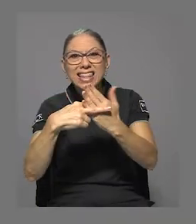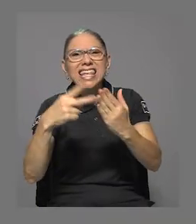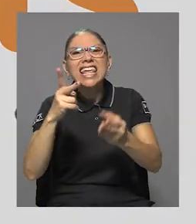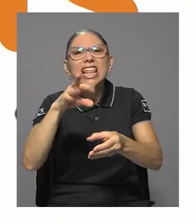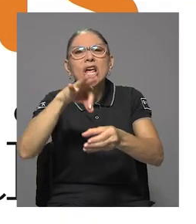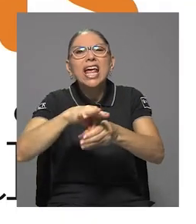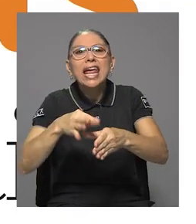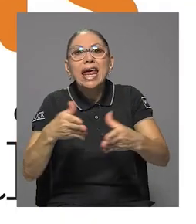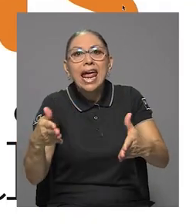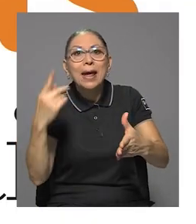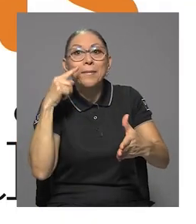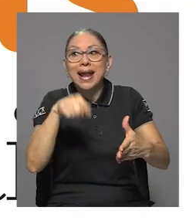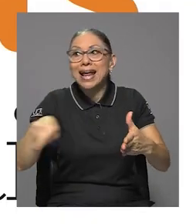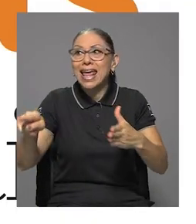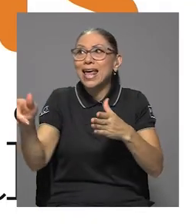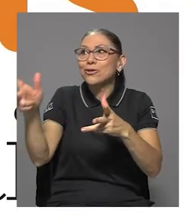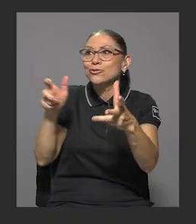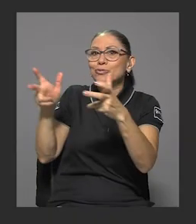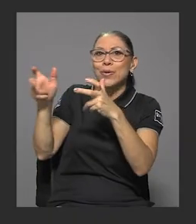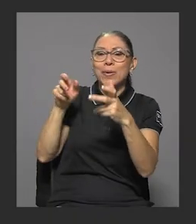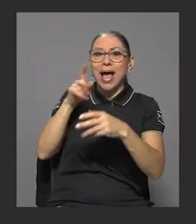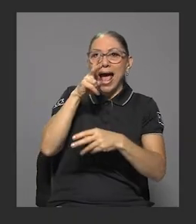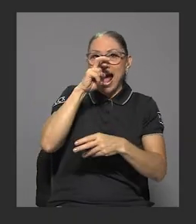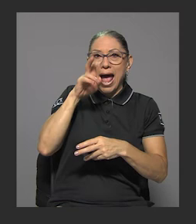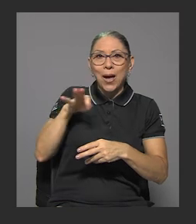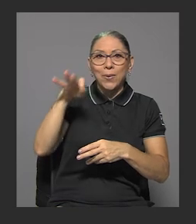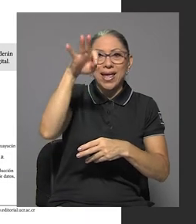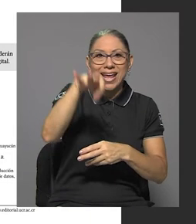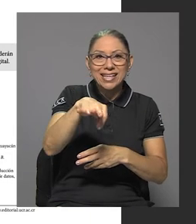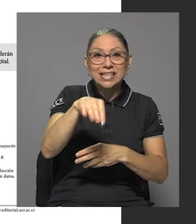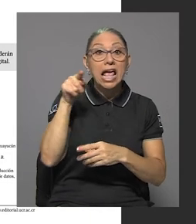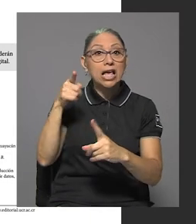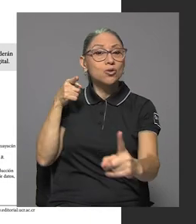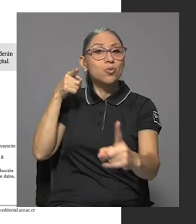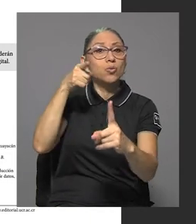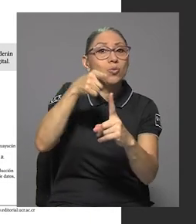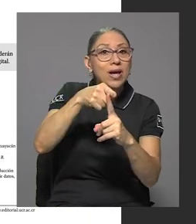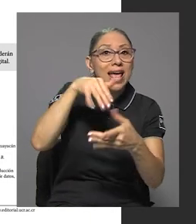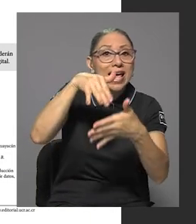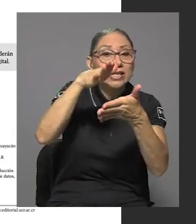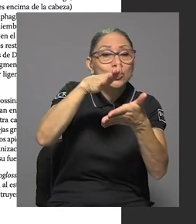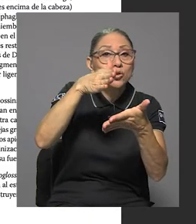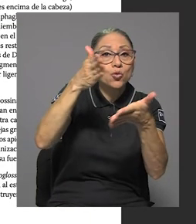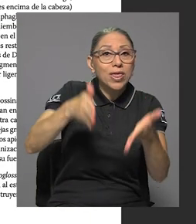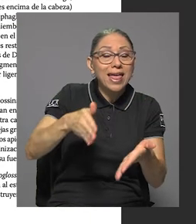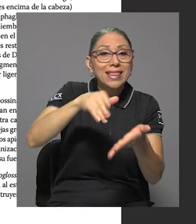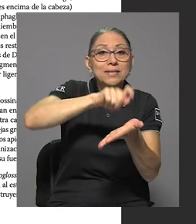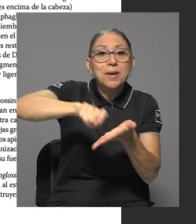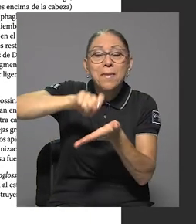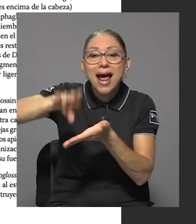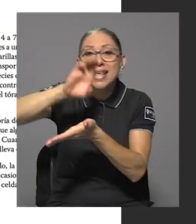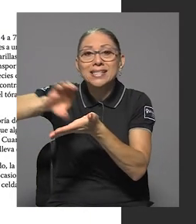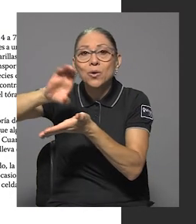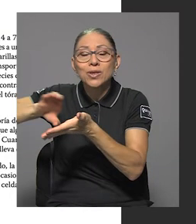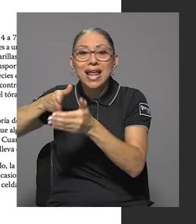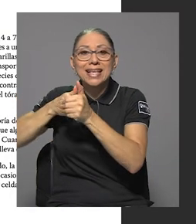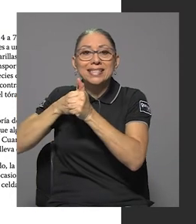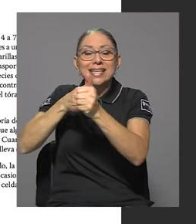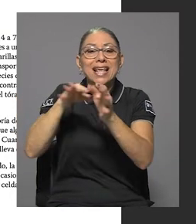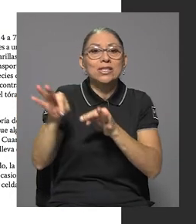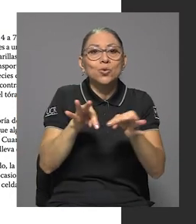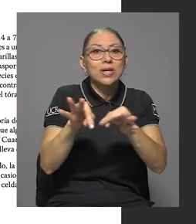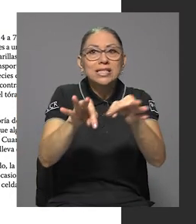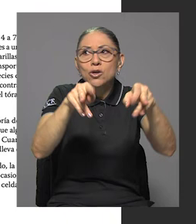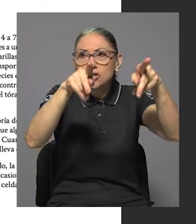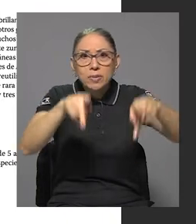educativo está dirigido a estudiantes de primaria, secundaria, profesores de biología, guías turísticos y emprendedores del agro.